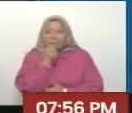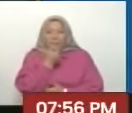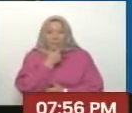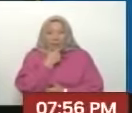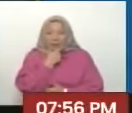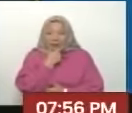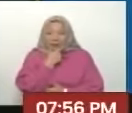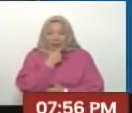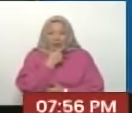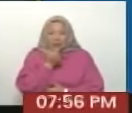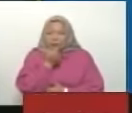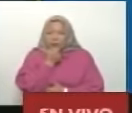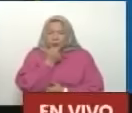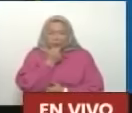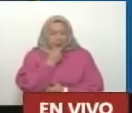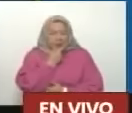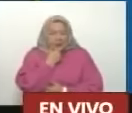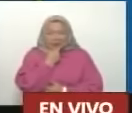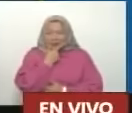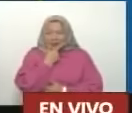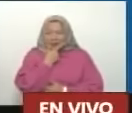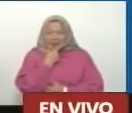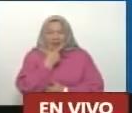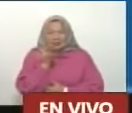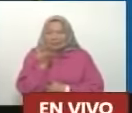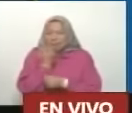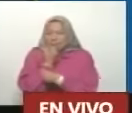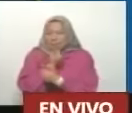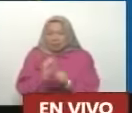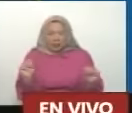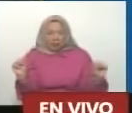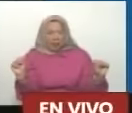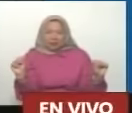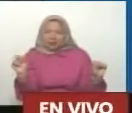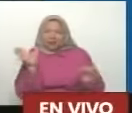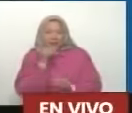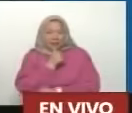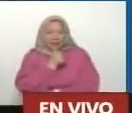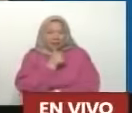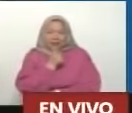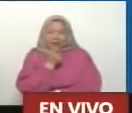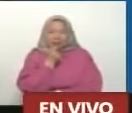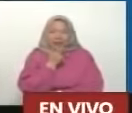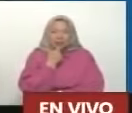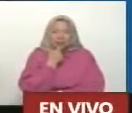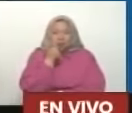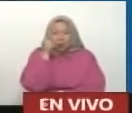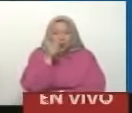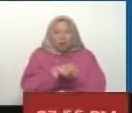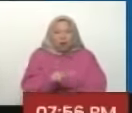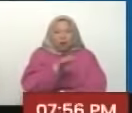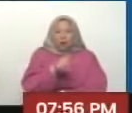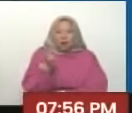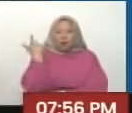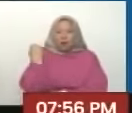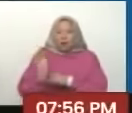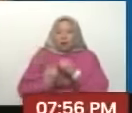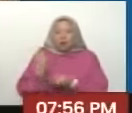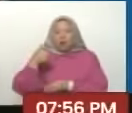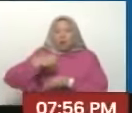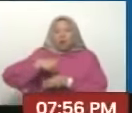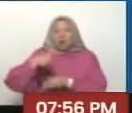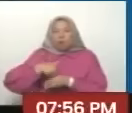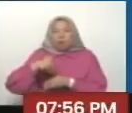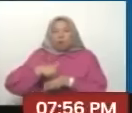Bello Más bello Imposible Más bonito Imposible Lo que nuestro pueblo Ayer hizo En la